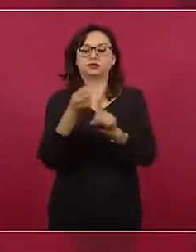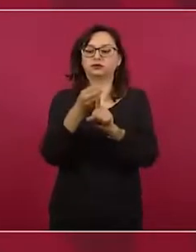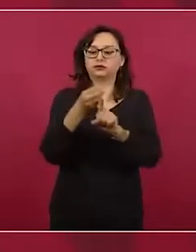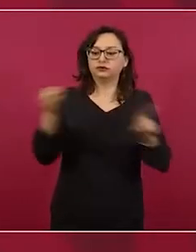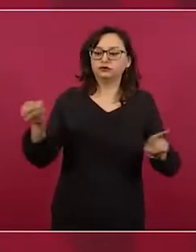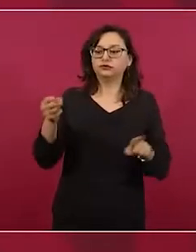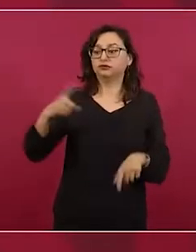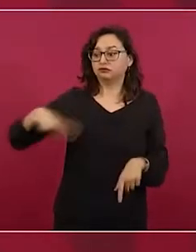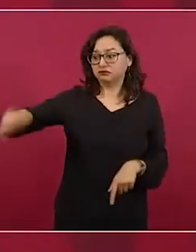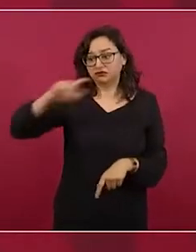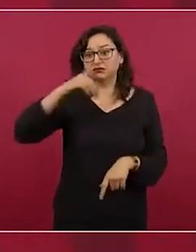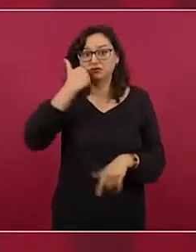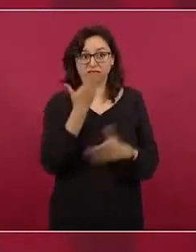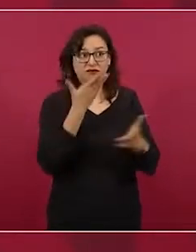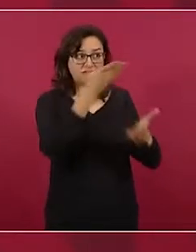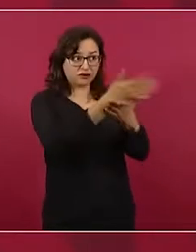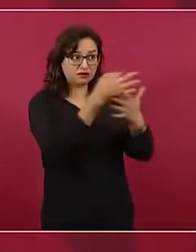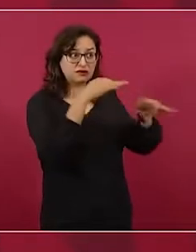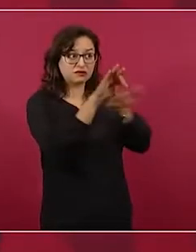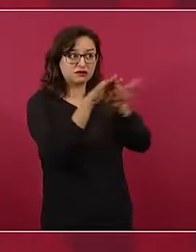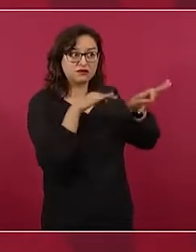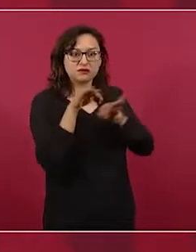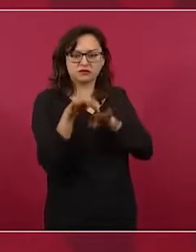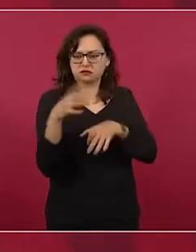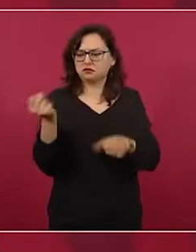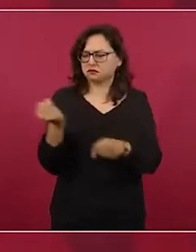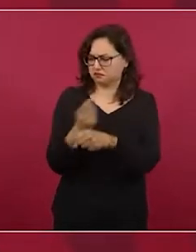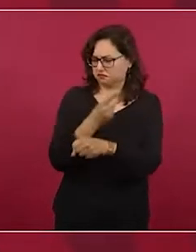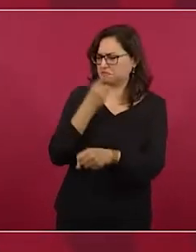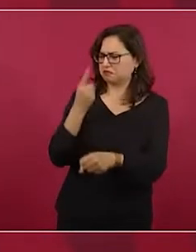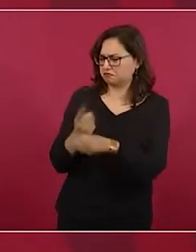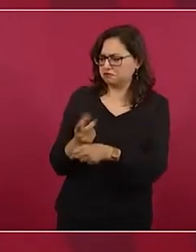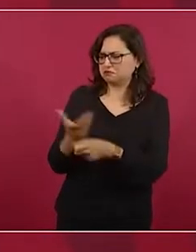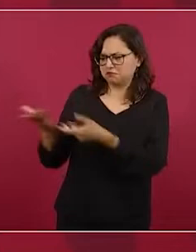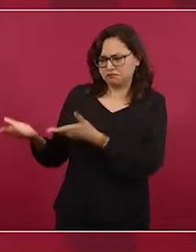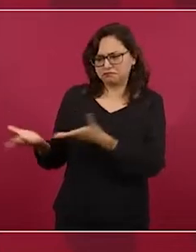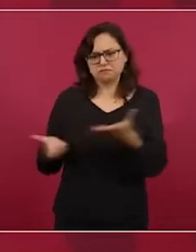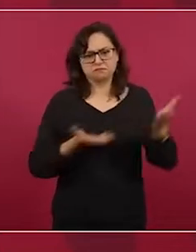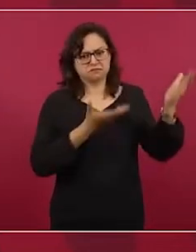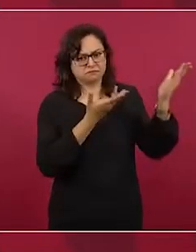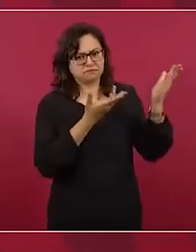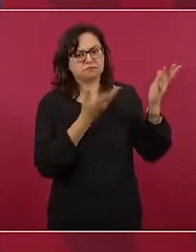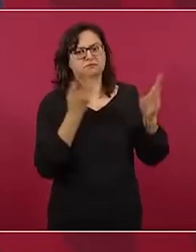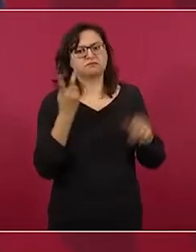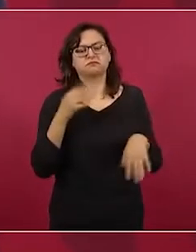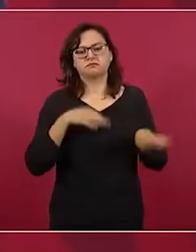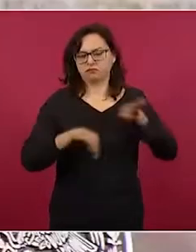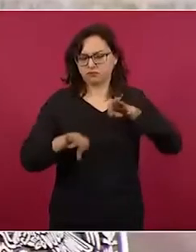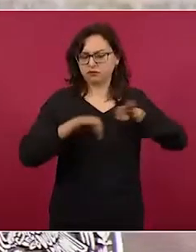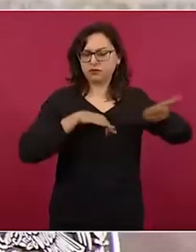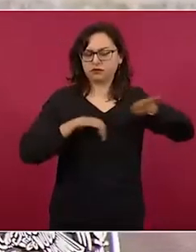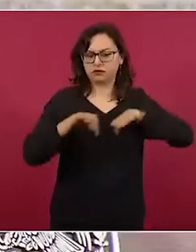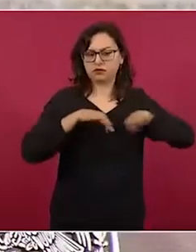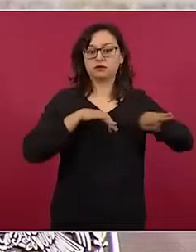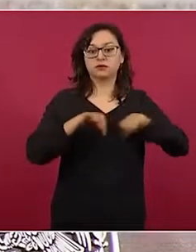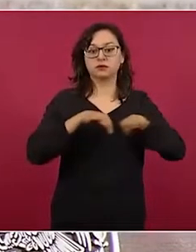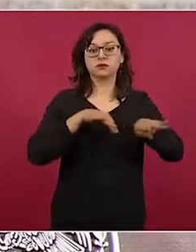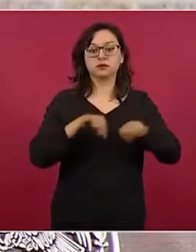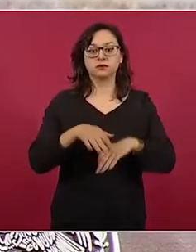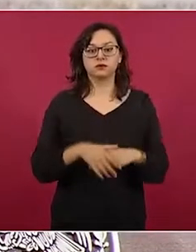que quieran voluntariamente ir a trabajar a Estados Unidos